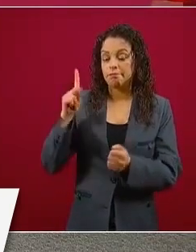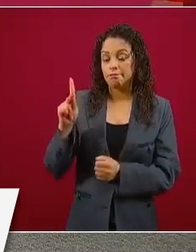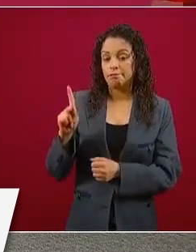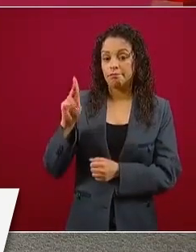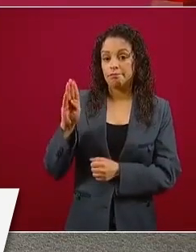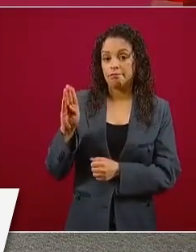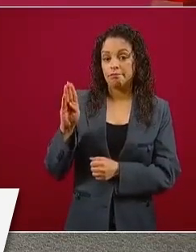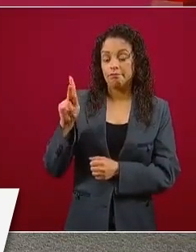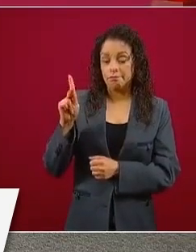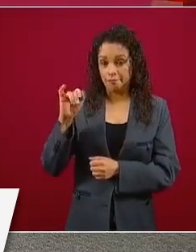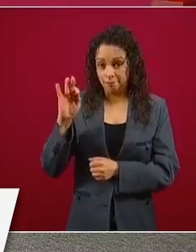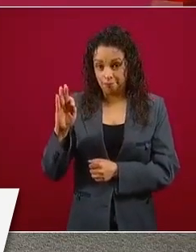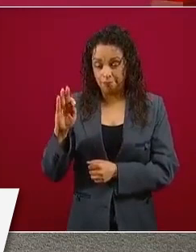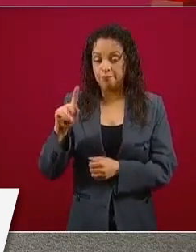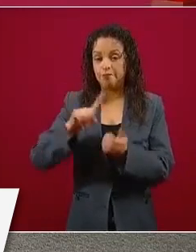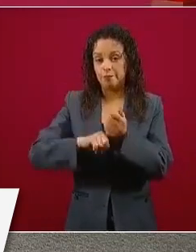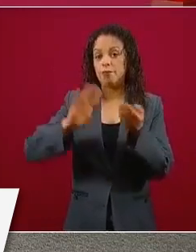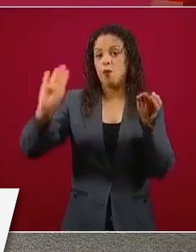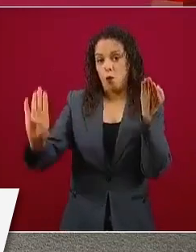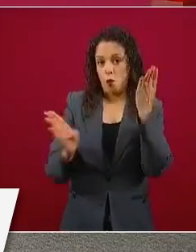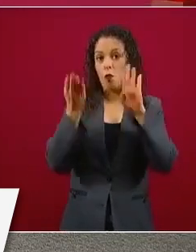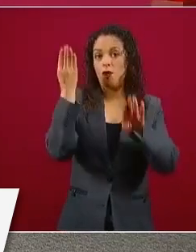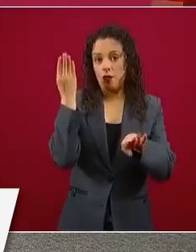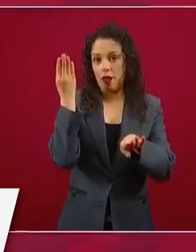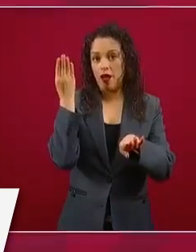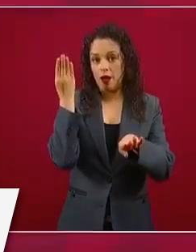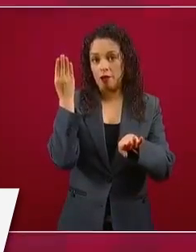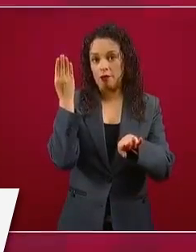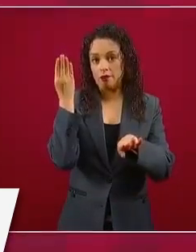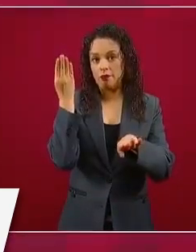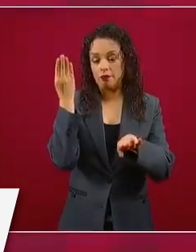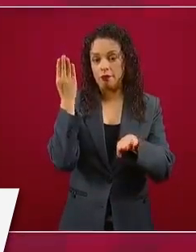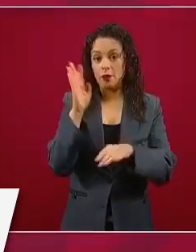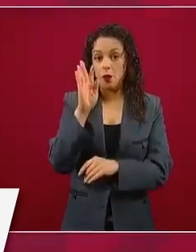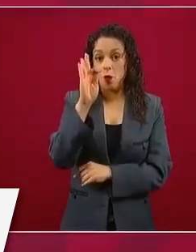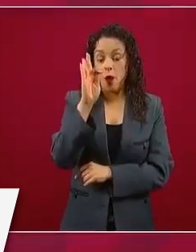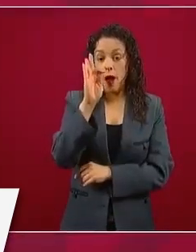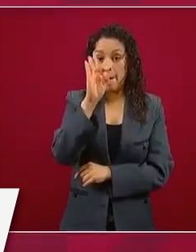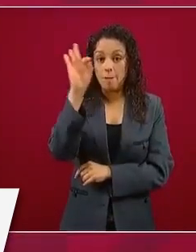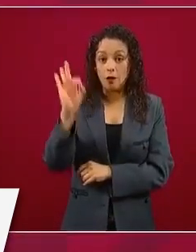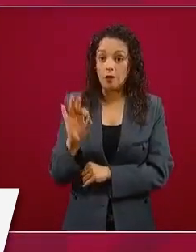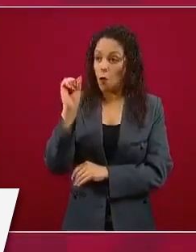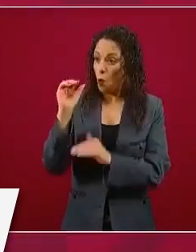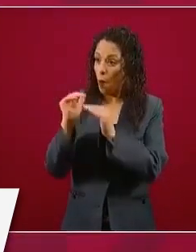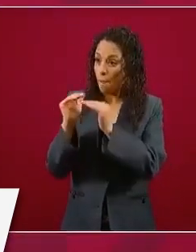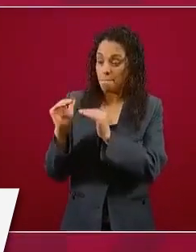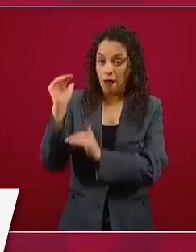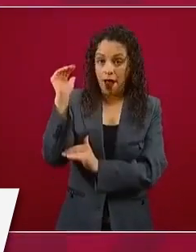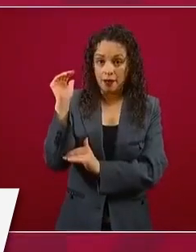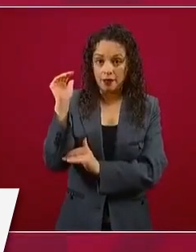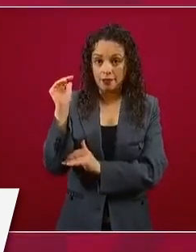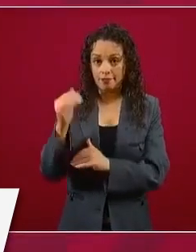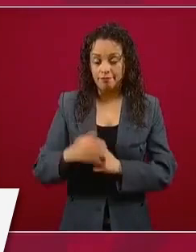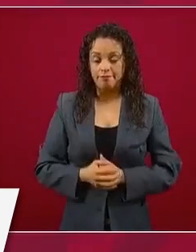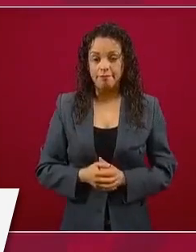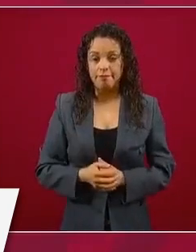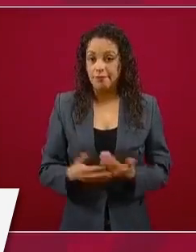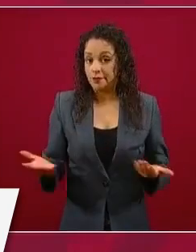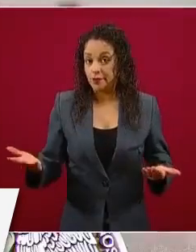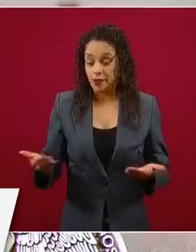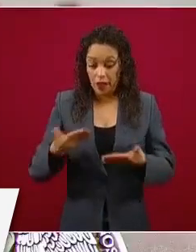Bruto mundial, más del 40 por ciento. Y ya ahora